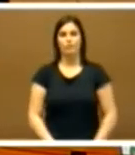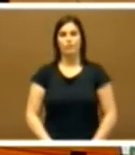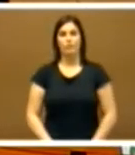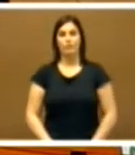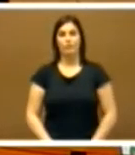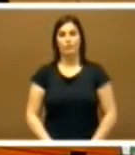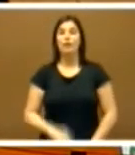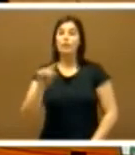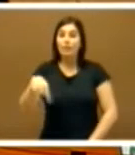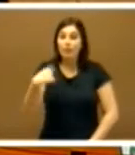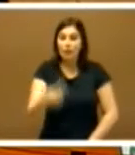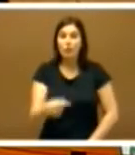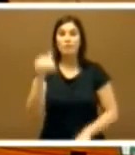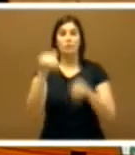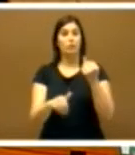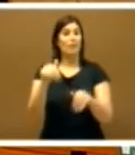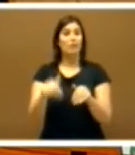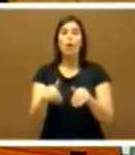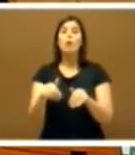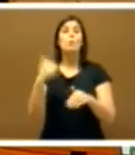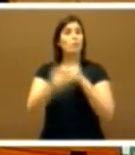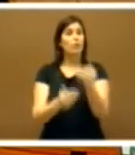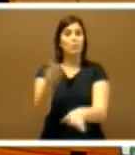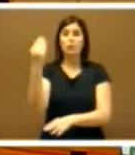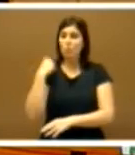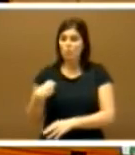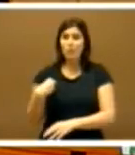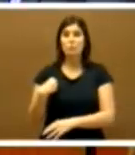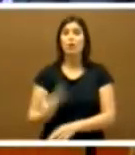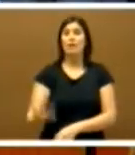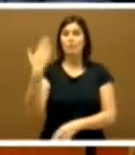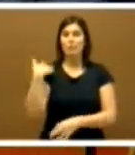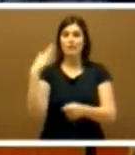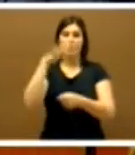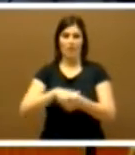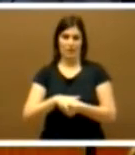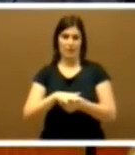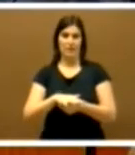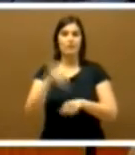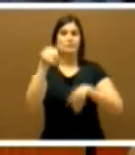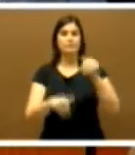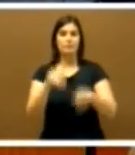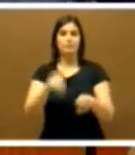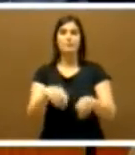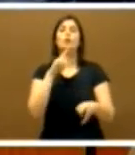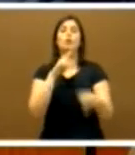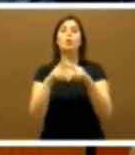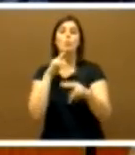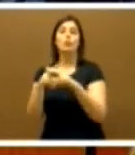Continuaremos con la votación con el mismo procedimiento que hicimos el pasado martes. La votación será nominal,